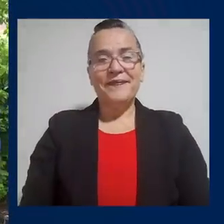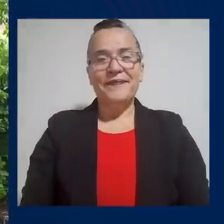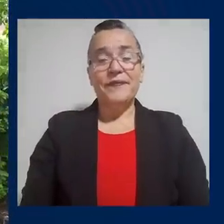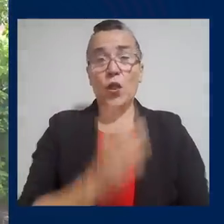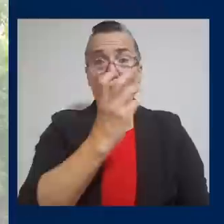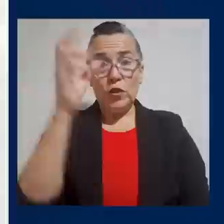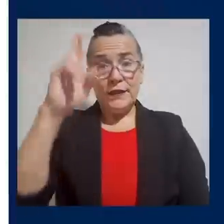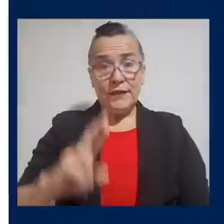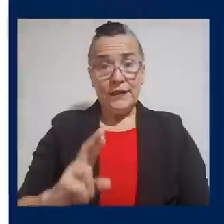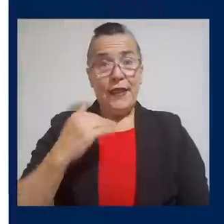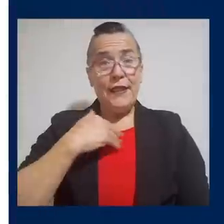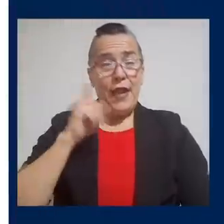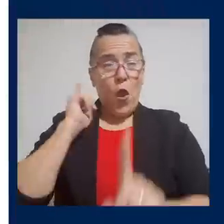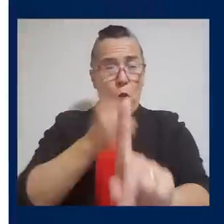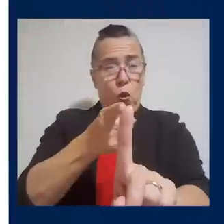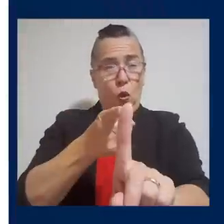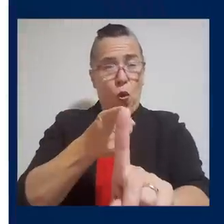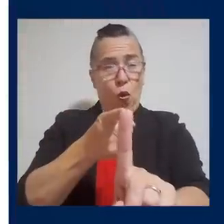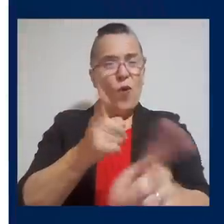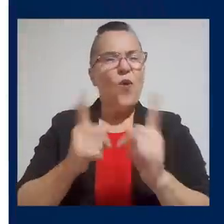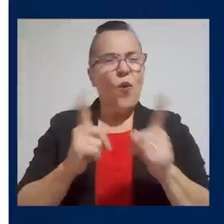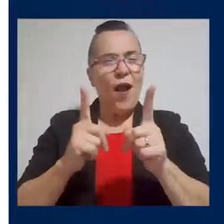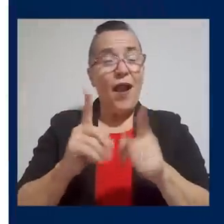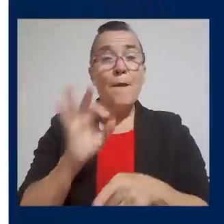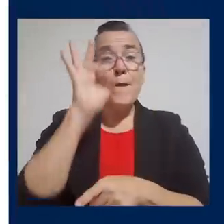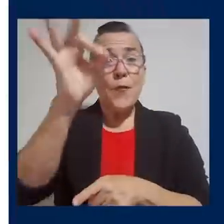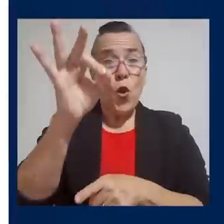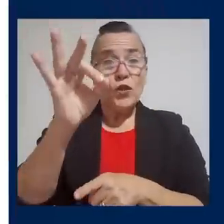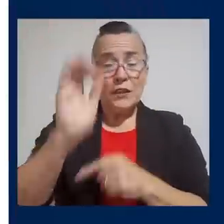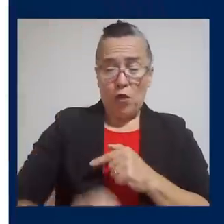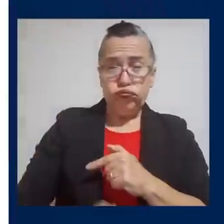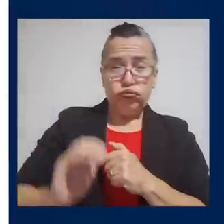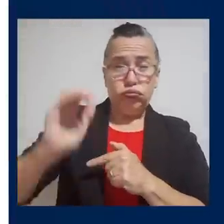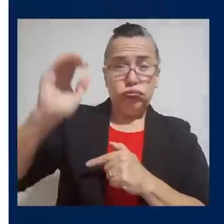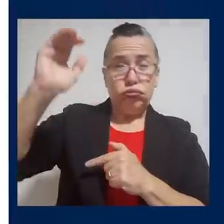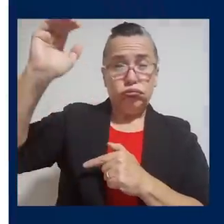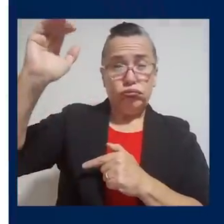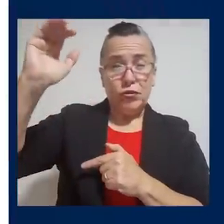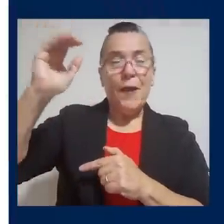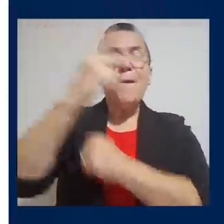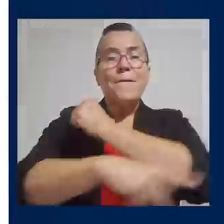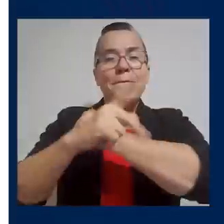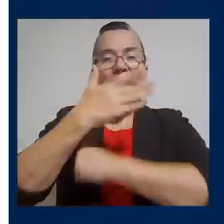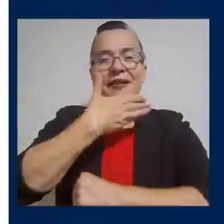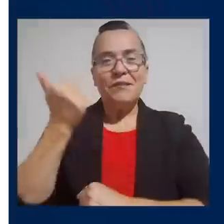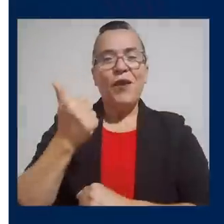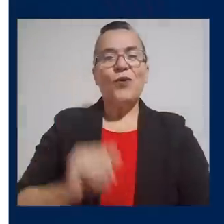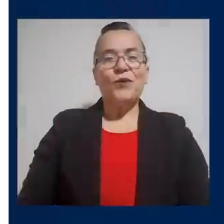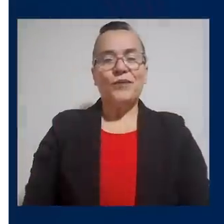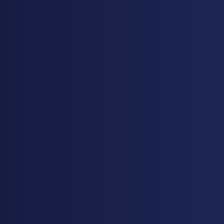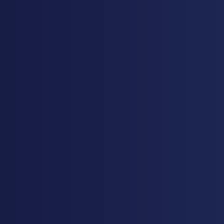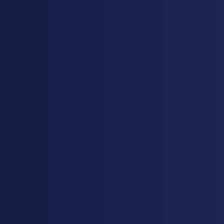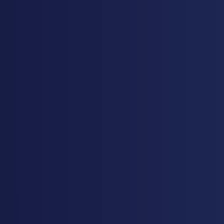Costa Rica tiene un firme propósito. Que la próxima generación crezca en un país